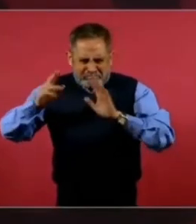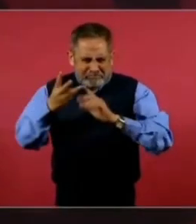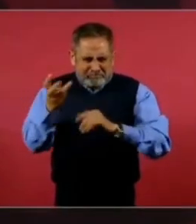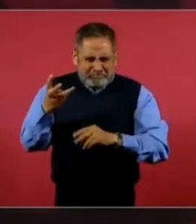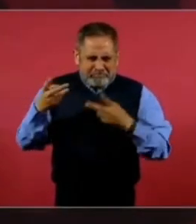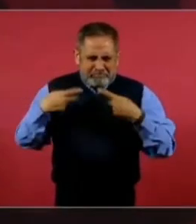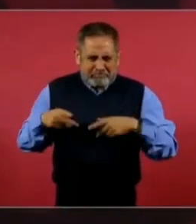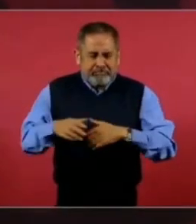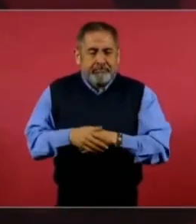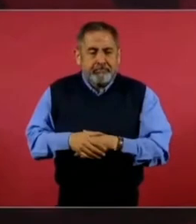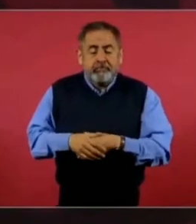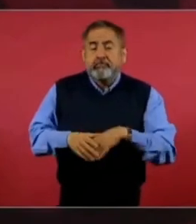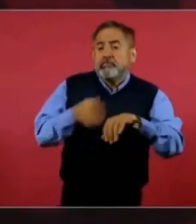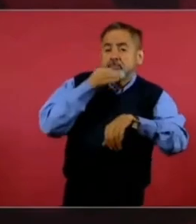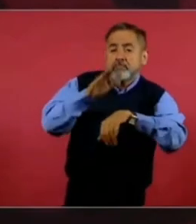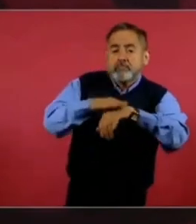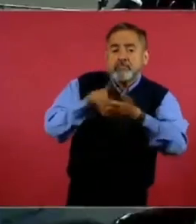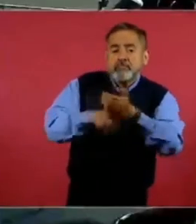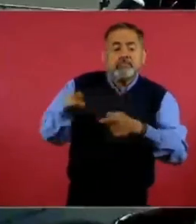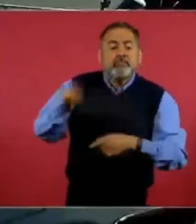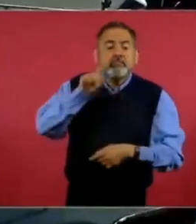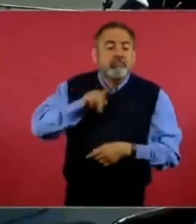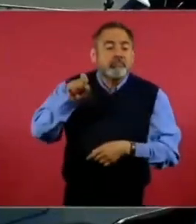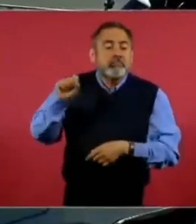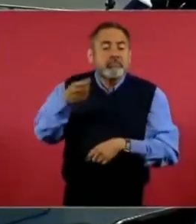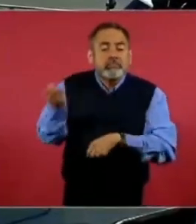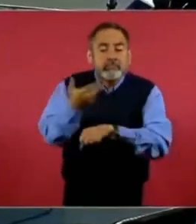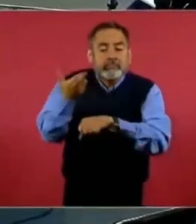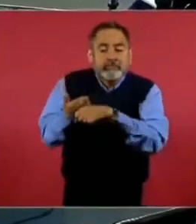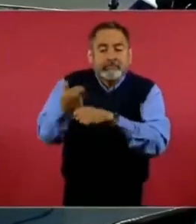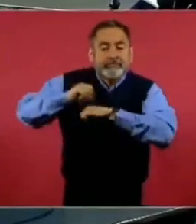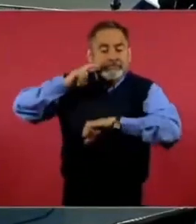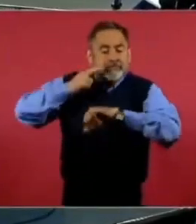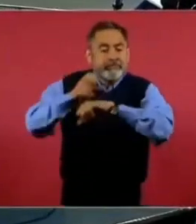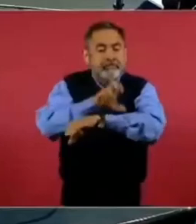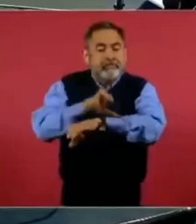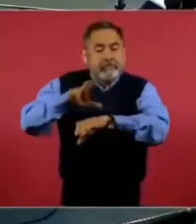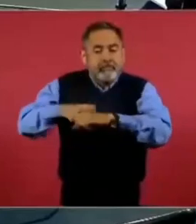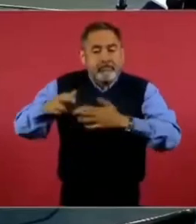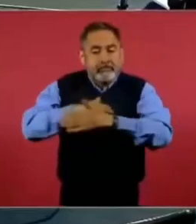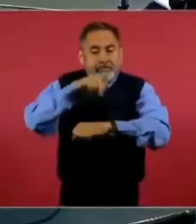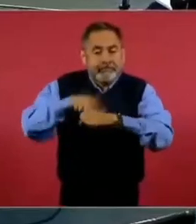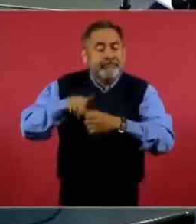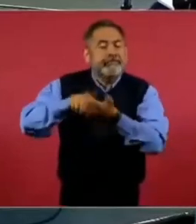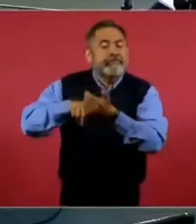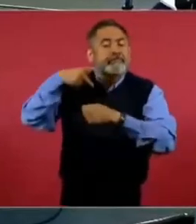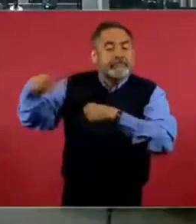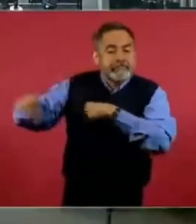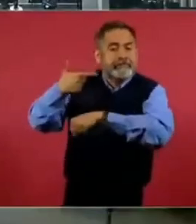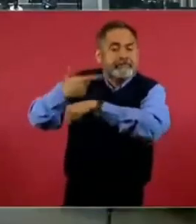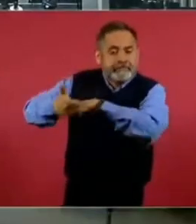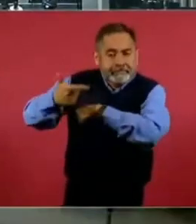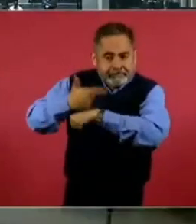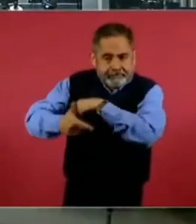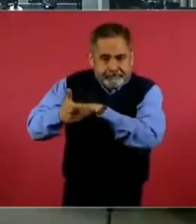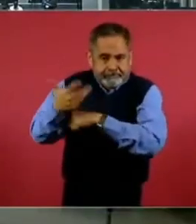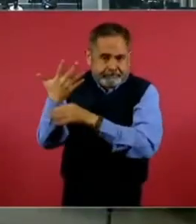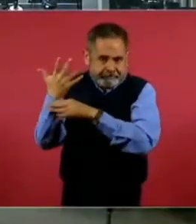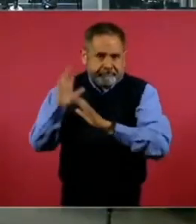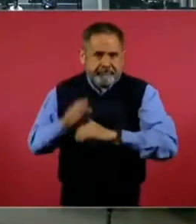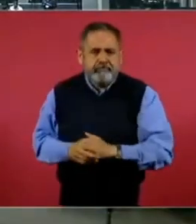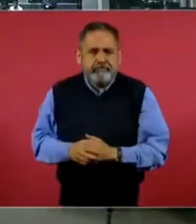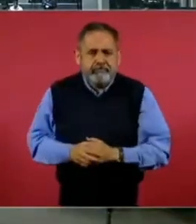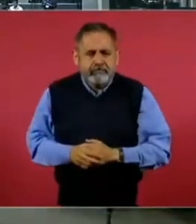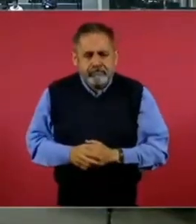Este dato que yo tengo lo da a conocer la Secretaría Ejecutiva de la Coordinadora Nacional para la Reducción de Desastres de Guatemala. Sí,